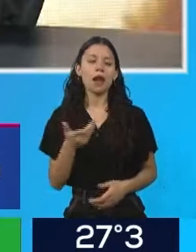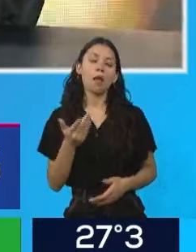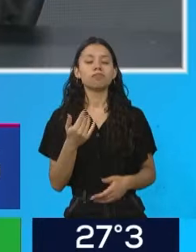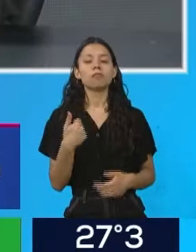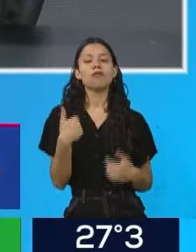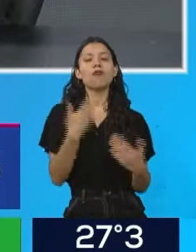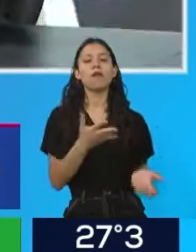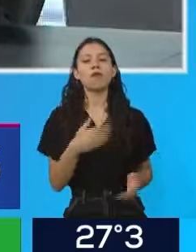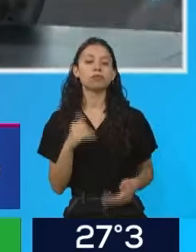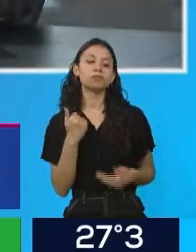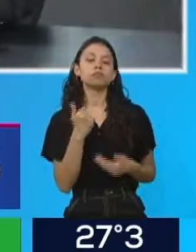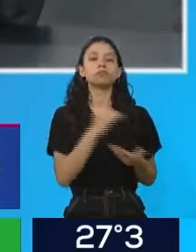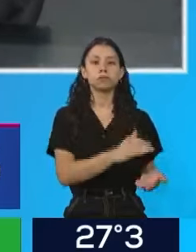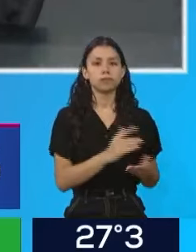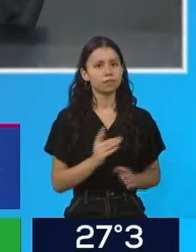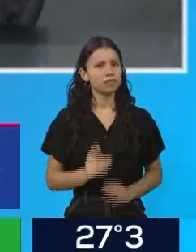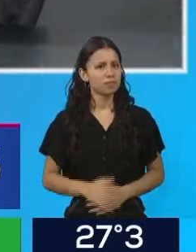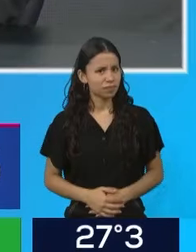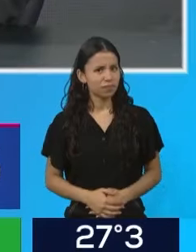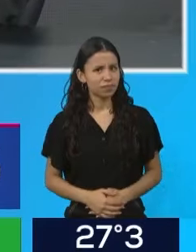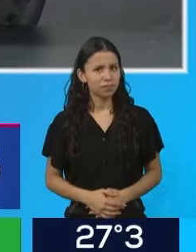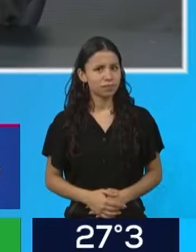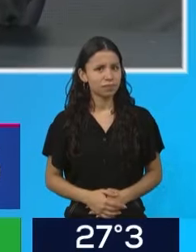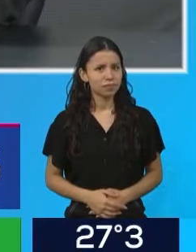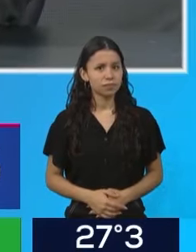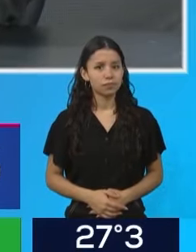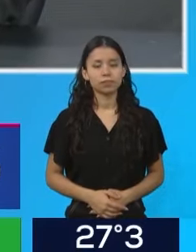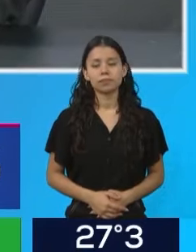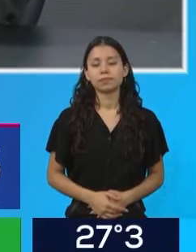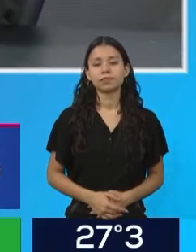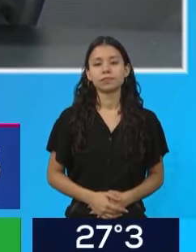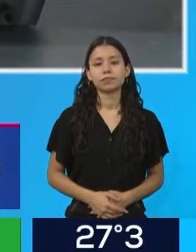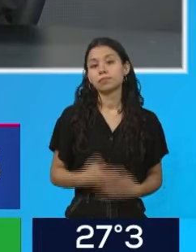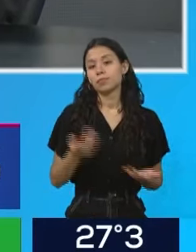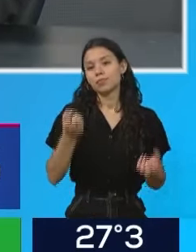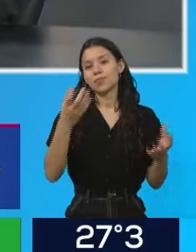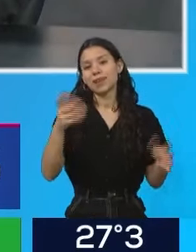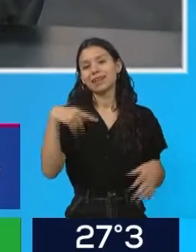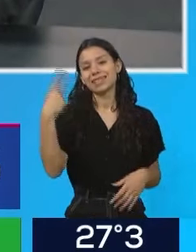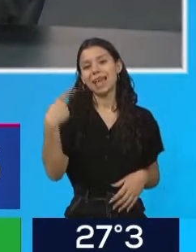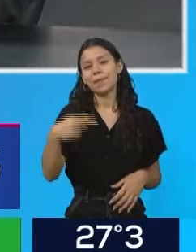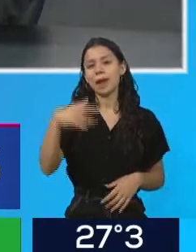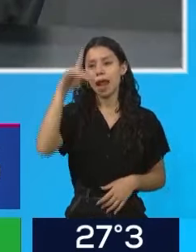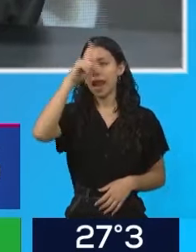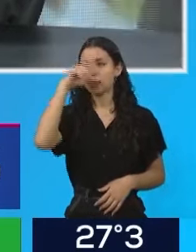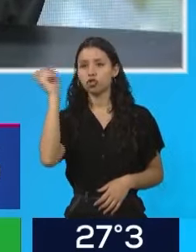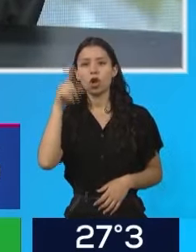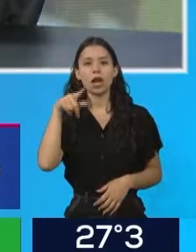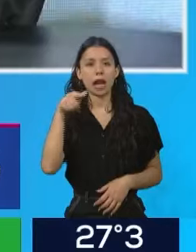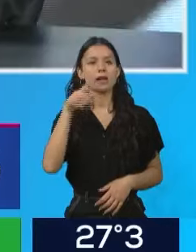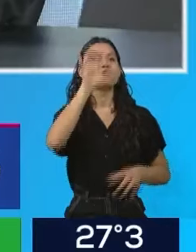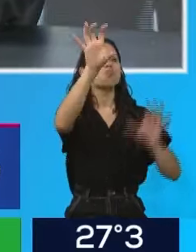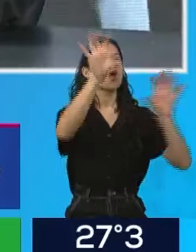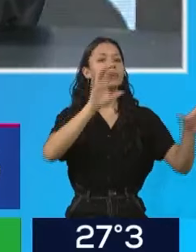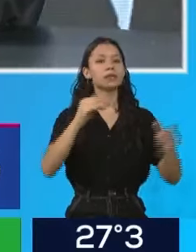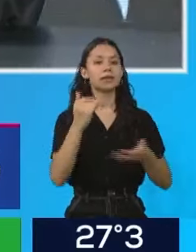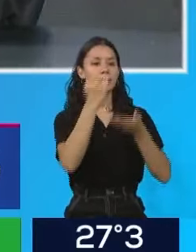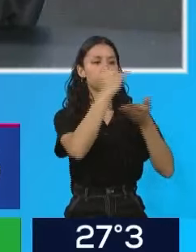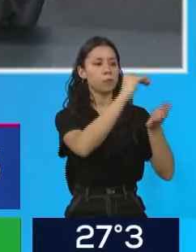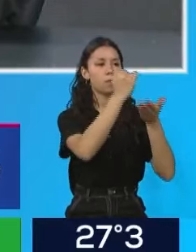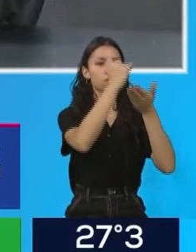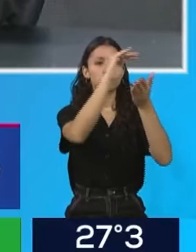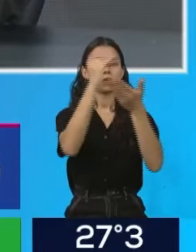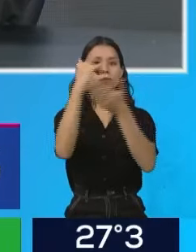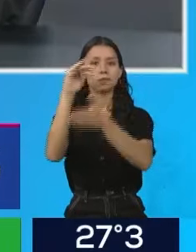discriminatorias en el reparto de recursos que existen entre la nación y la provincia. Lo cierto es que el